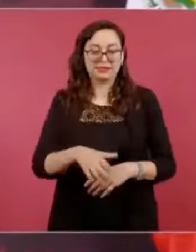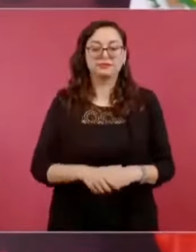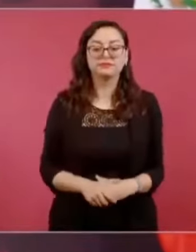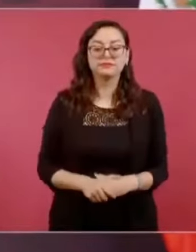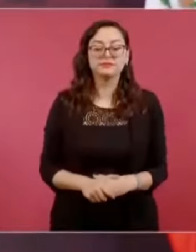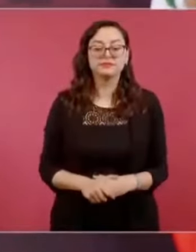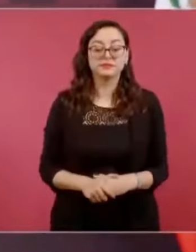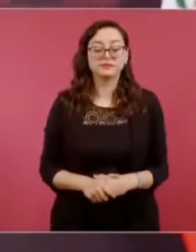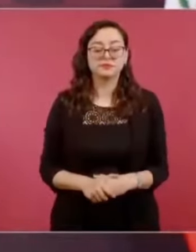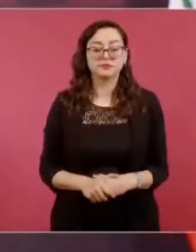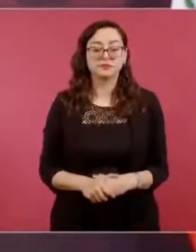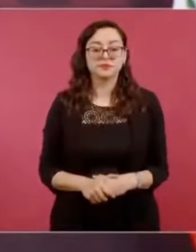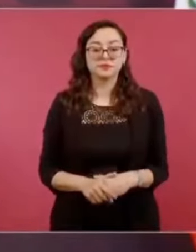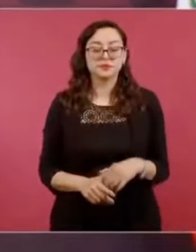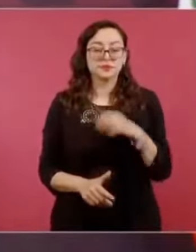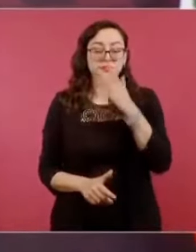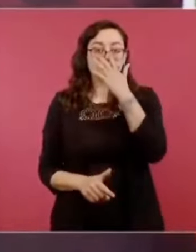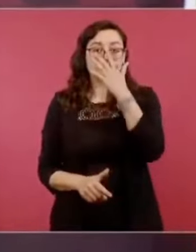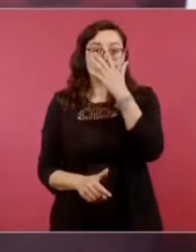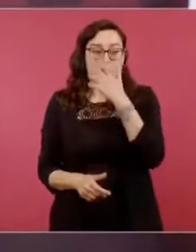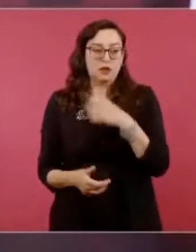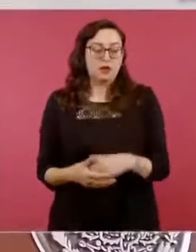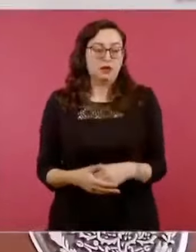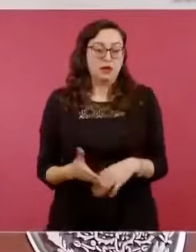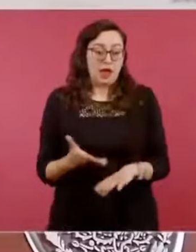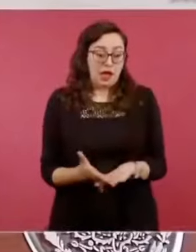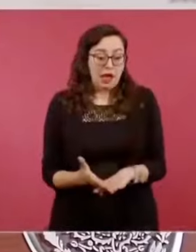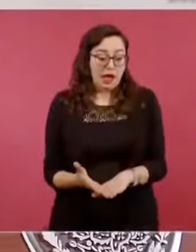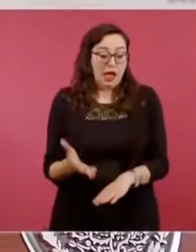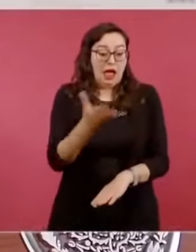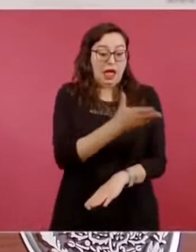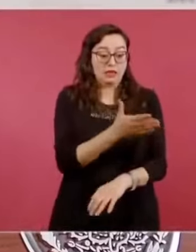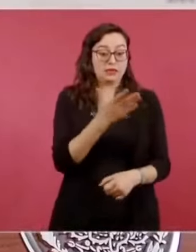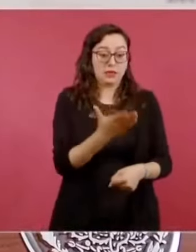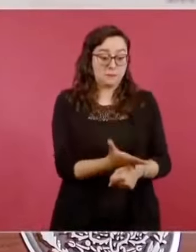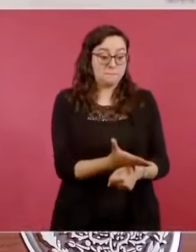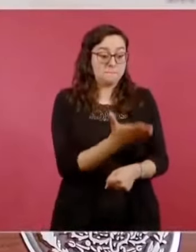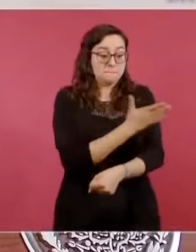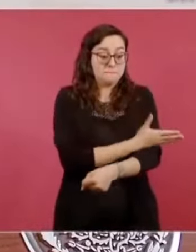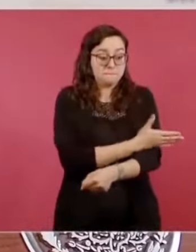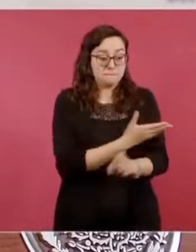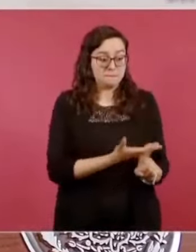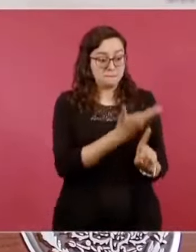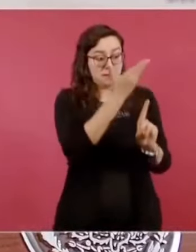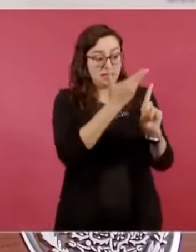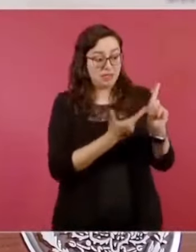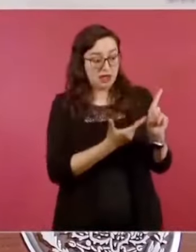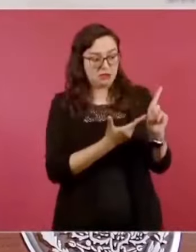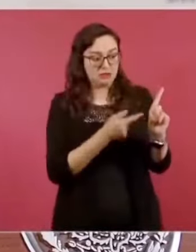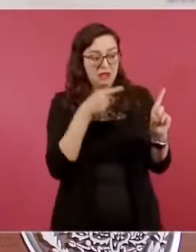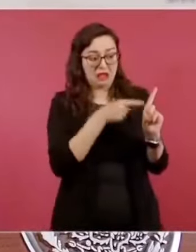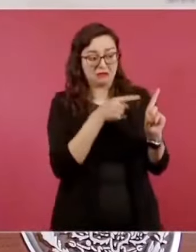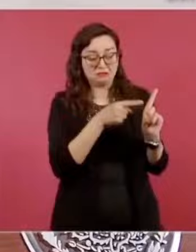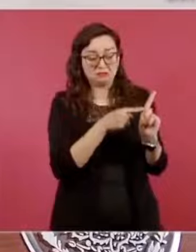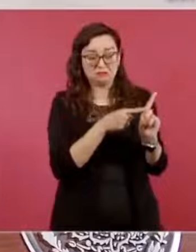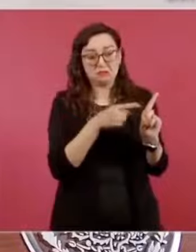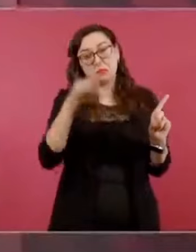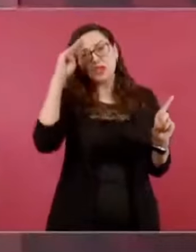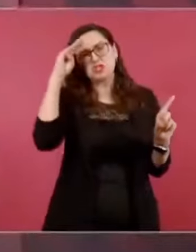pudo o no consideró indispensable reforzar sus vínculos con el pueblo,